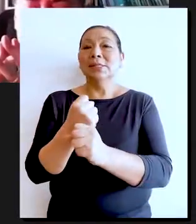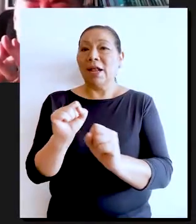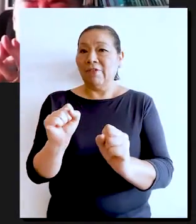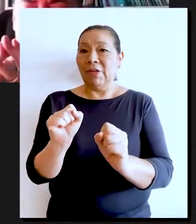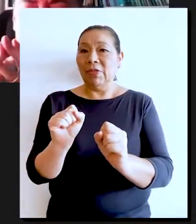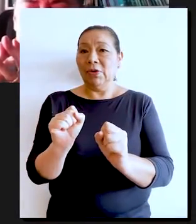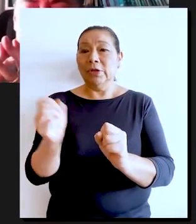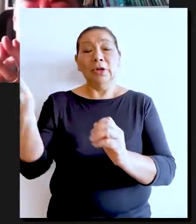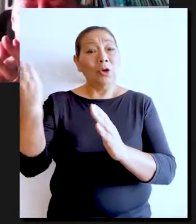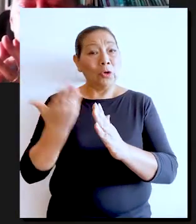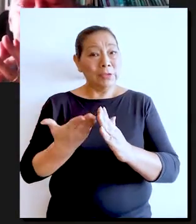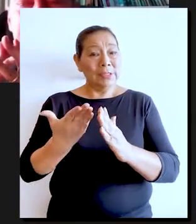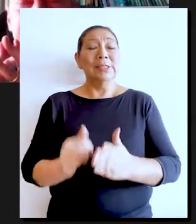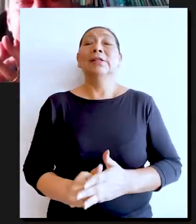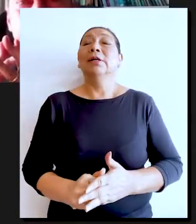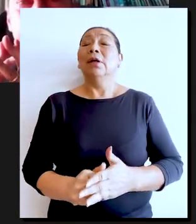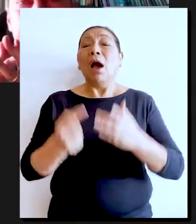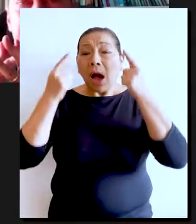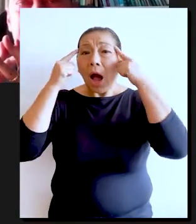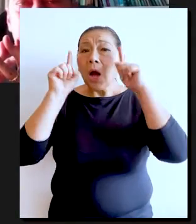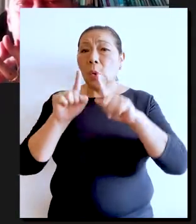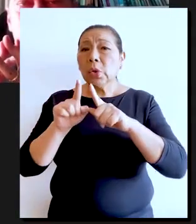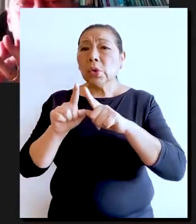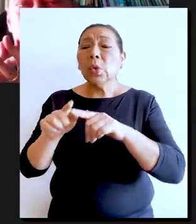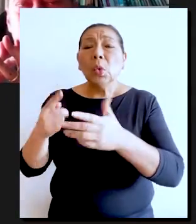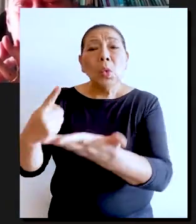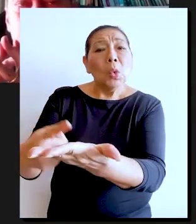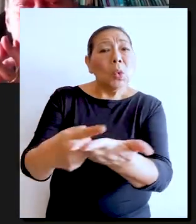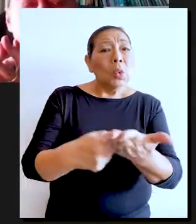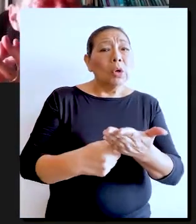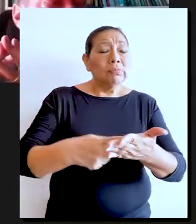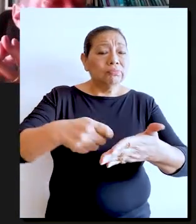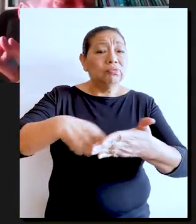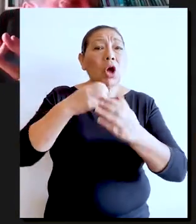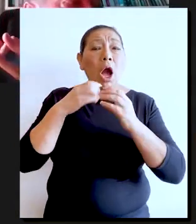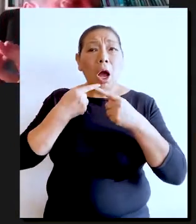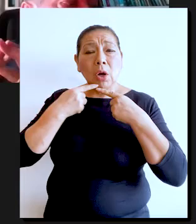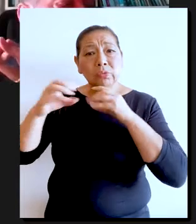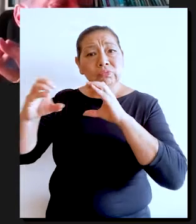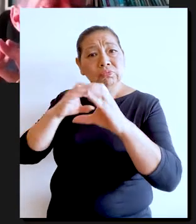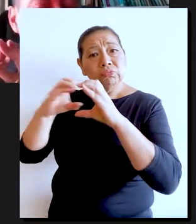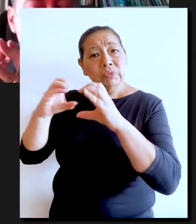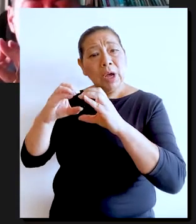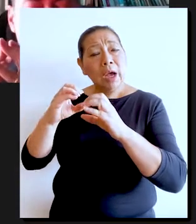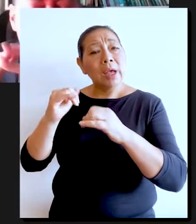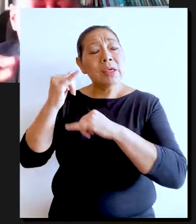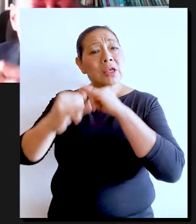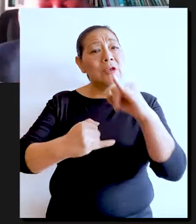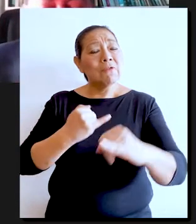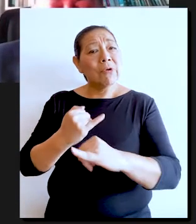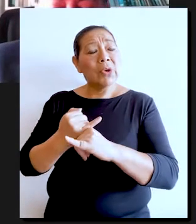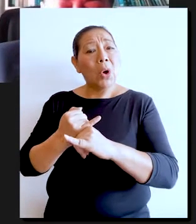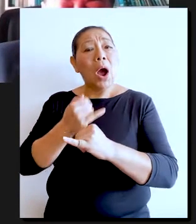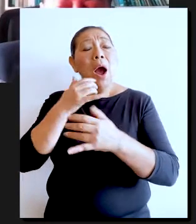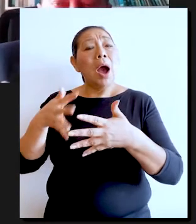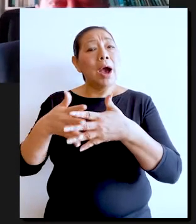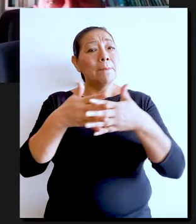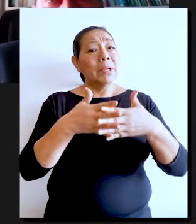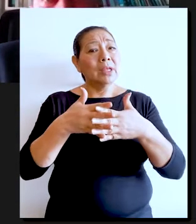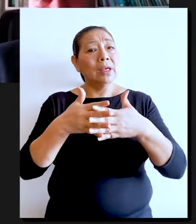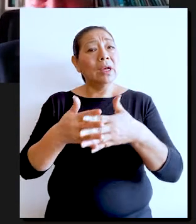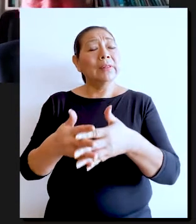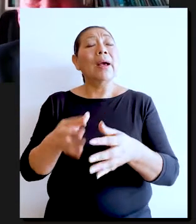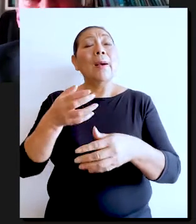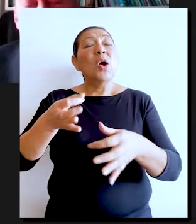El Pleno del Tribunal Constitucional acordó por unanimidad suscribir el comunicado de la Conferencia Iberoamericana de